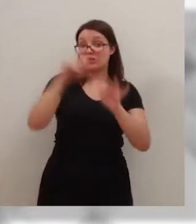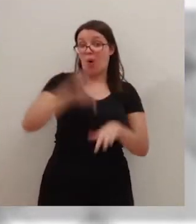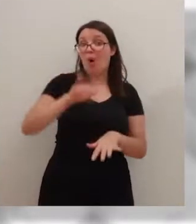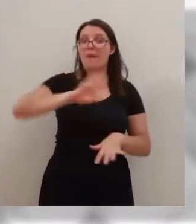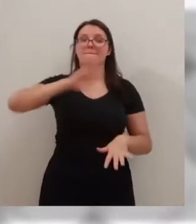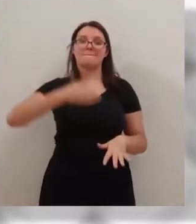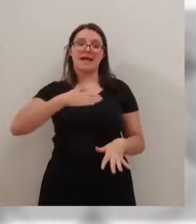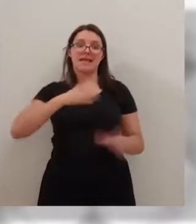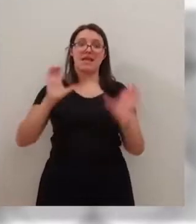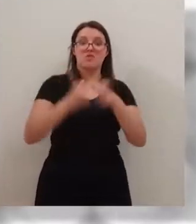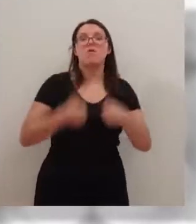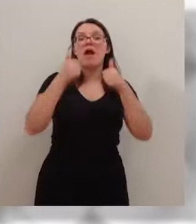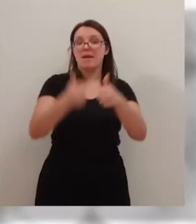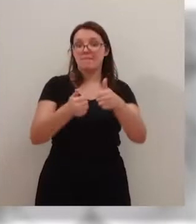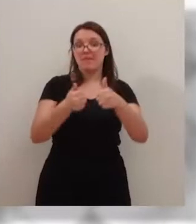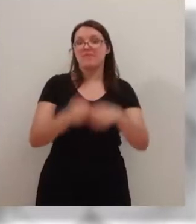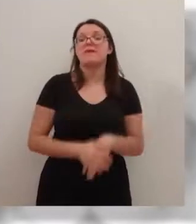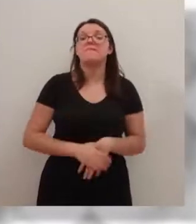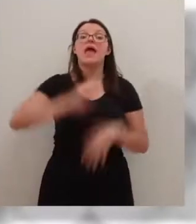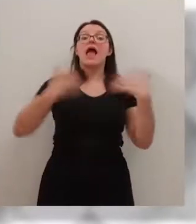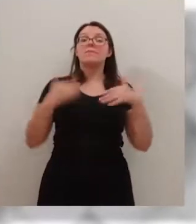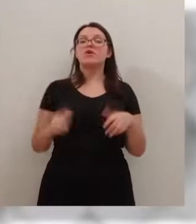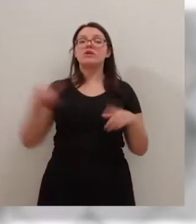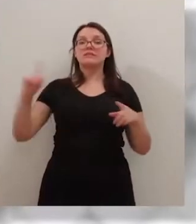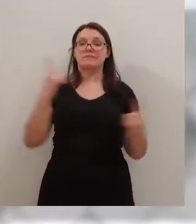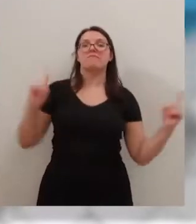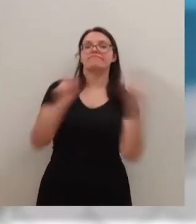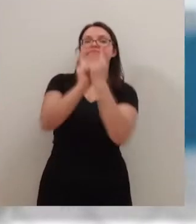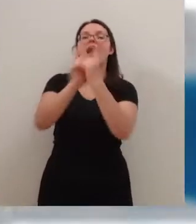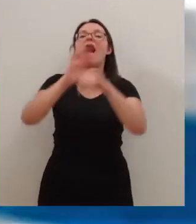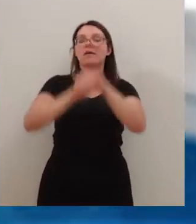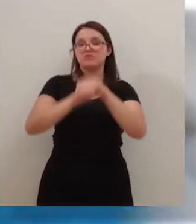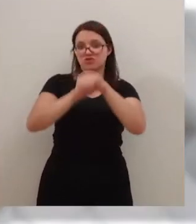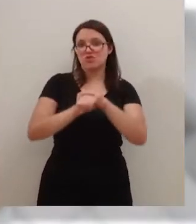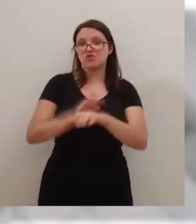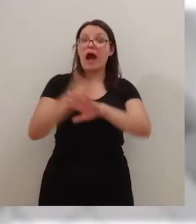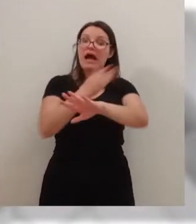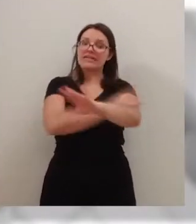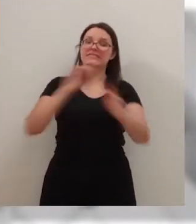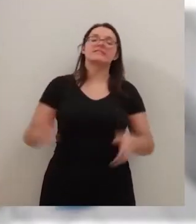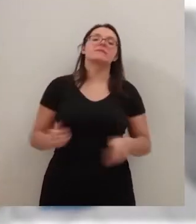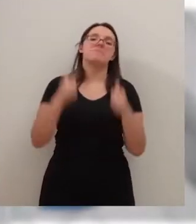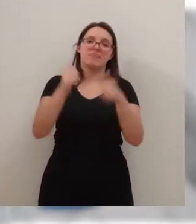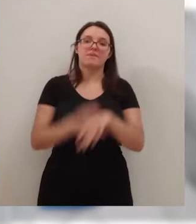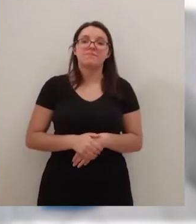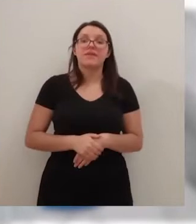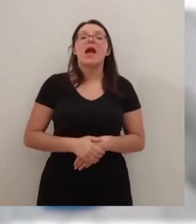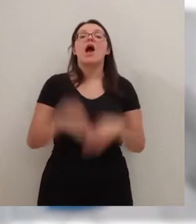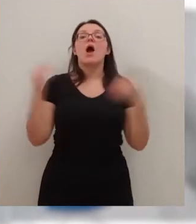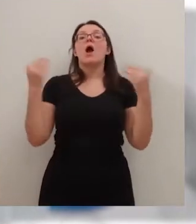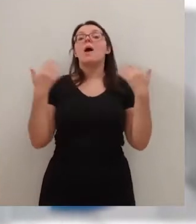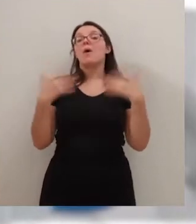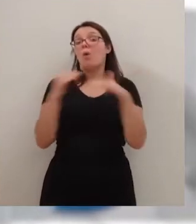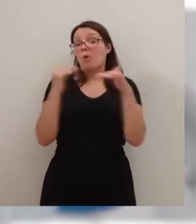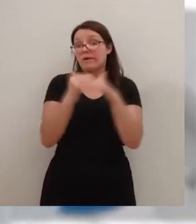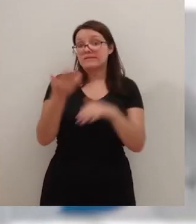ejercitará en Agoncillo y el miércoles disputará su primer encuentro amistoso de pretemporada. El jueves y el viernes volverán a los entrenamientos para